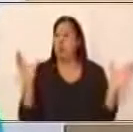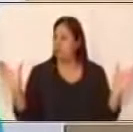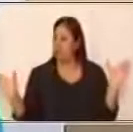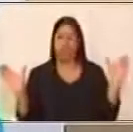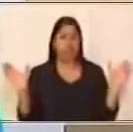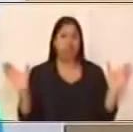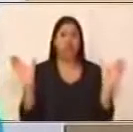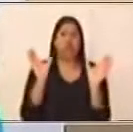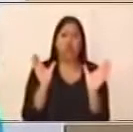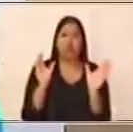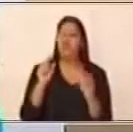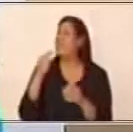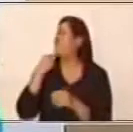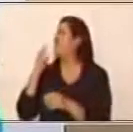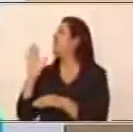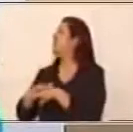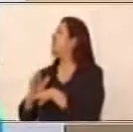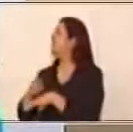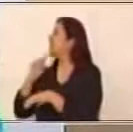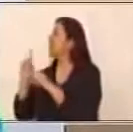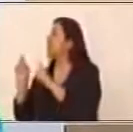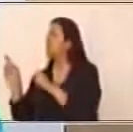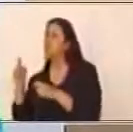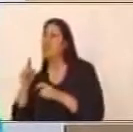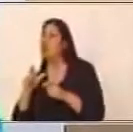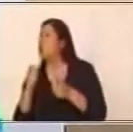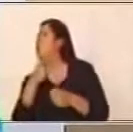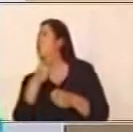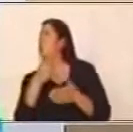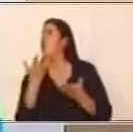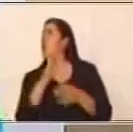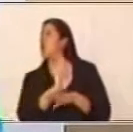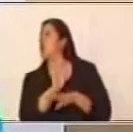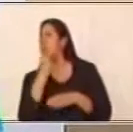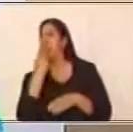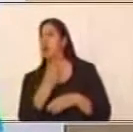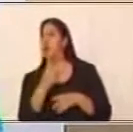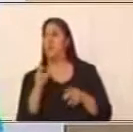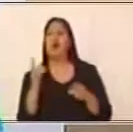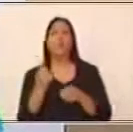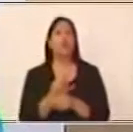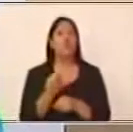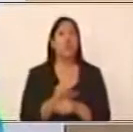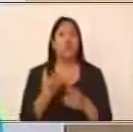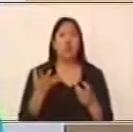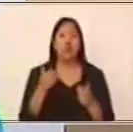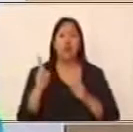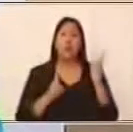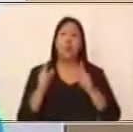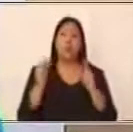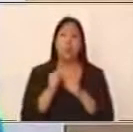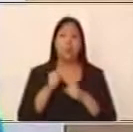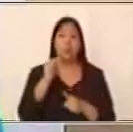Comenta ahí con quien estés en este momento. ¿Cómo las unirías? ¿Qué palabra usarías? ¿Qué nexo usarías?